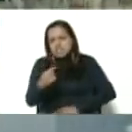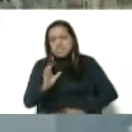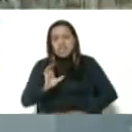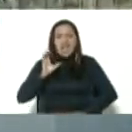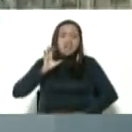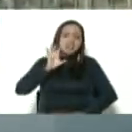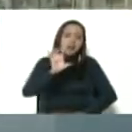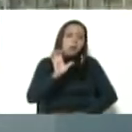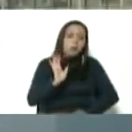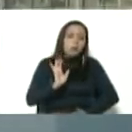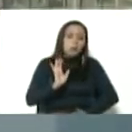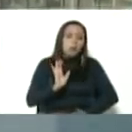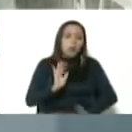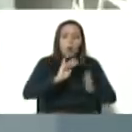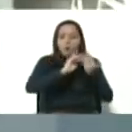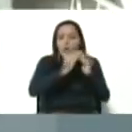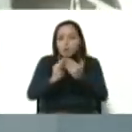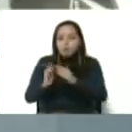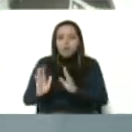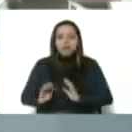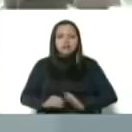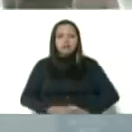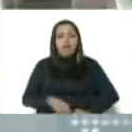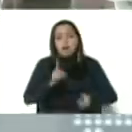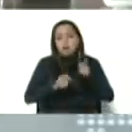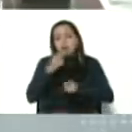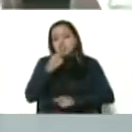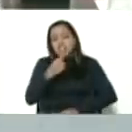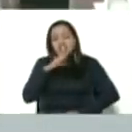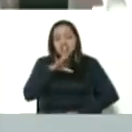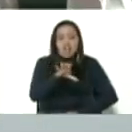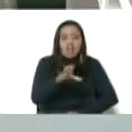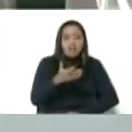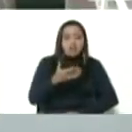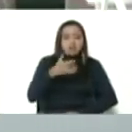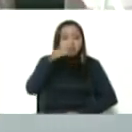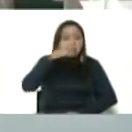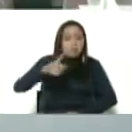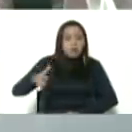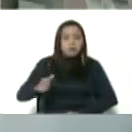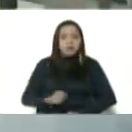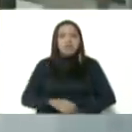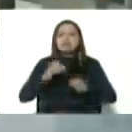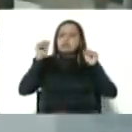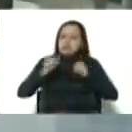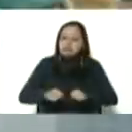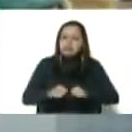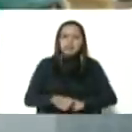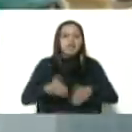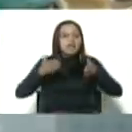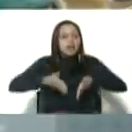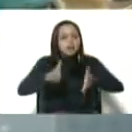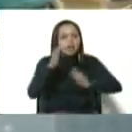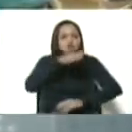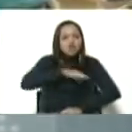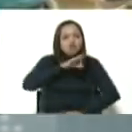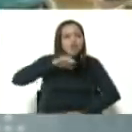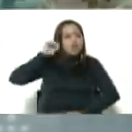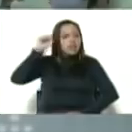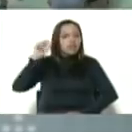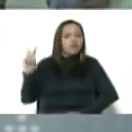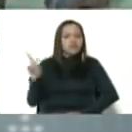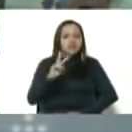comunal. Algunos lo llaman el Estado del poder popular. Sí, es el camino del socialismo